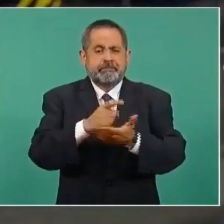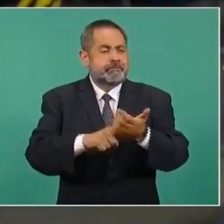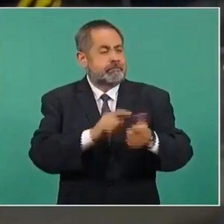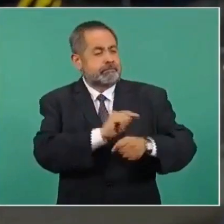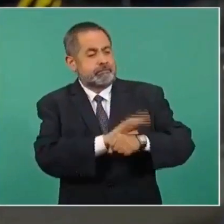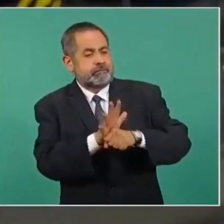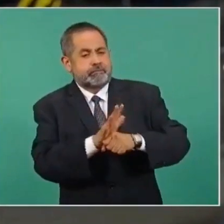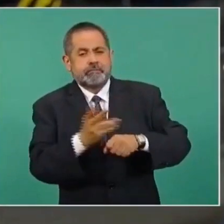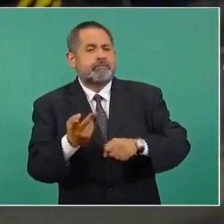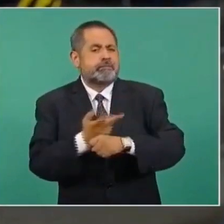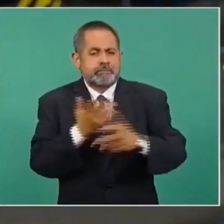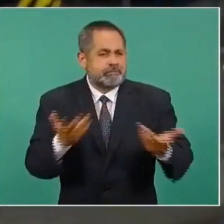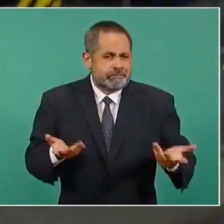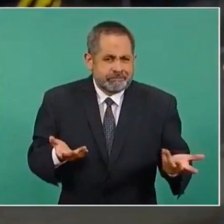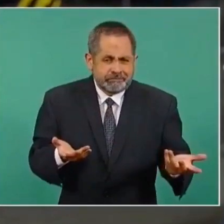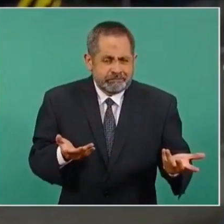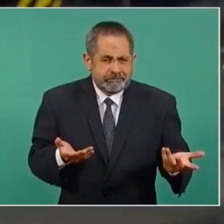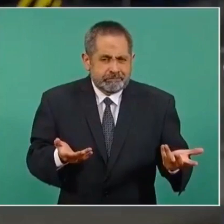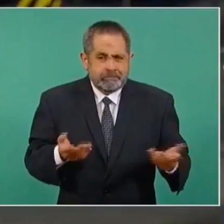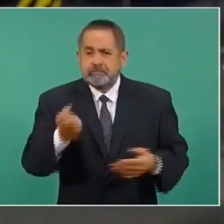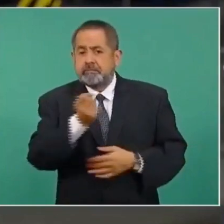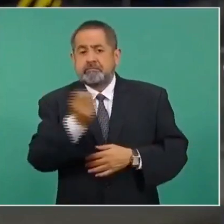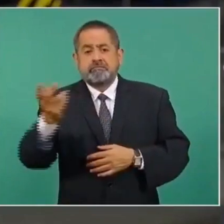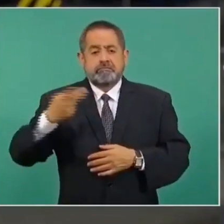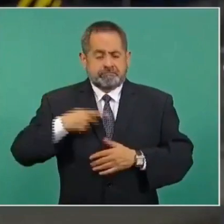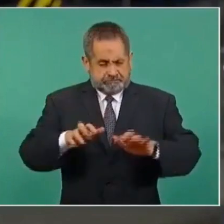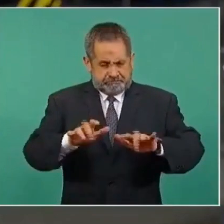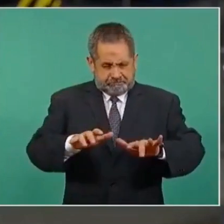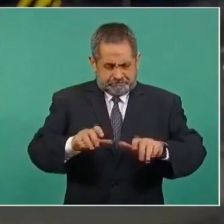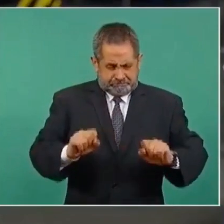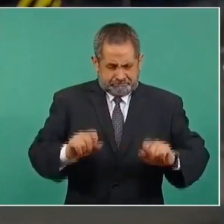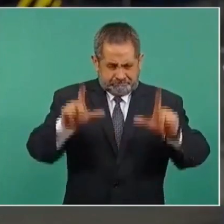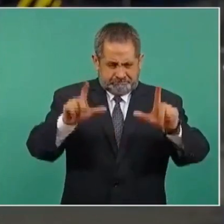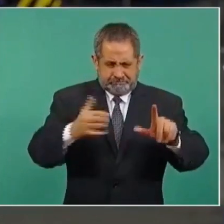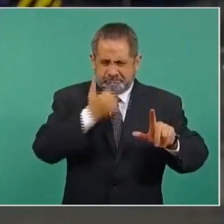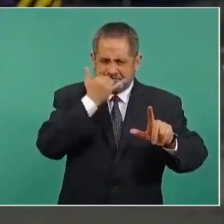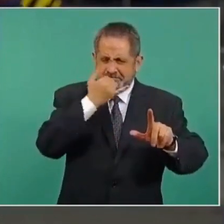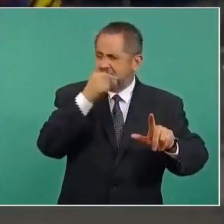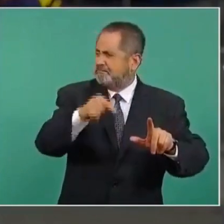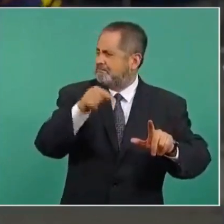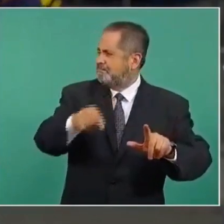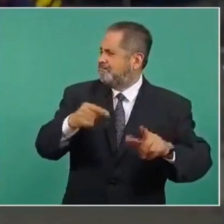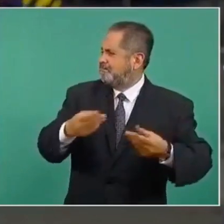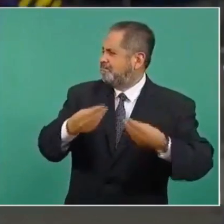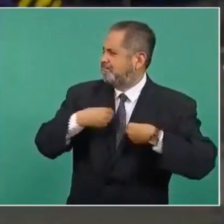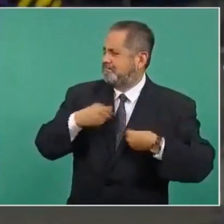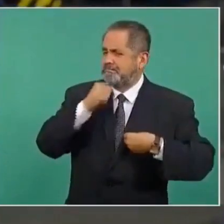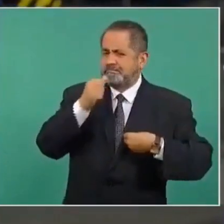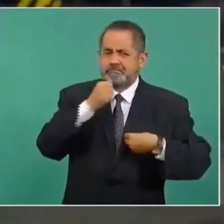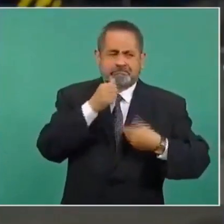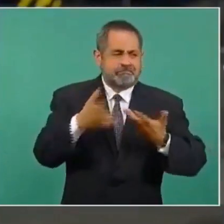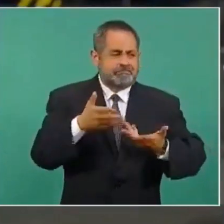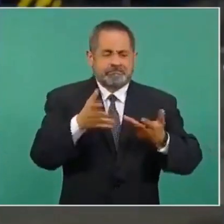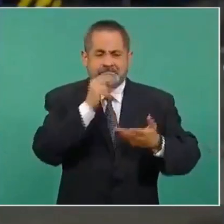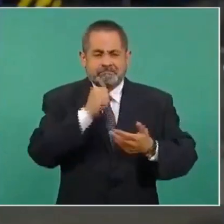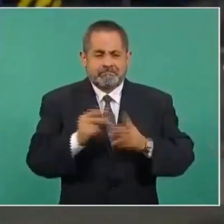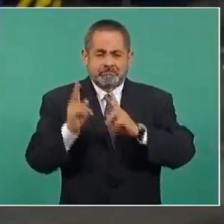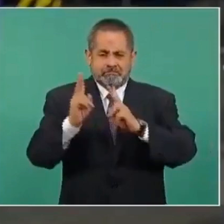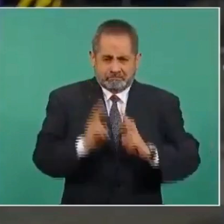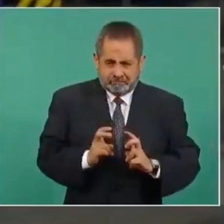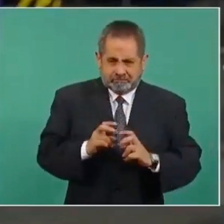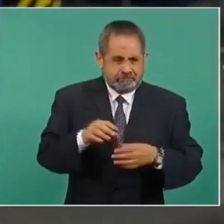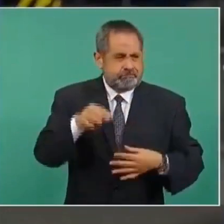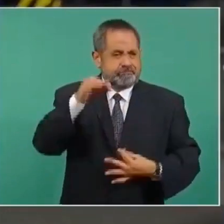-19, porque mucha gente hace alusión a que tiene error su certificado al momento de descargarlo, que no lo han